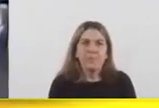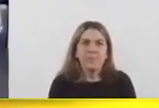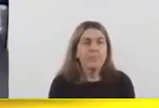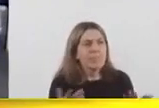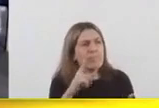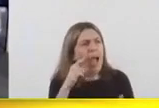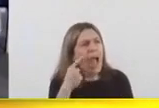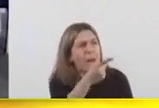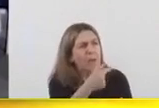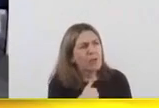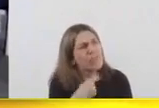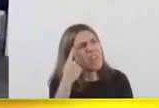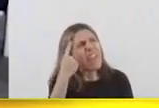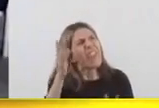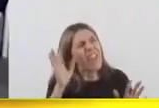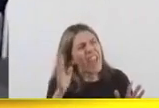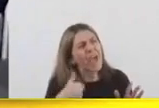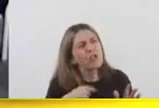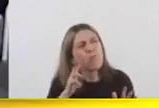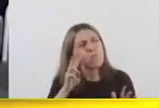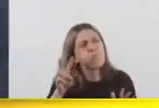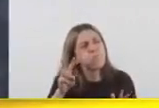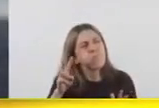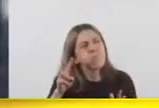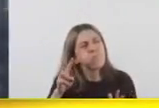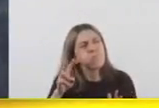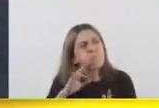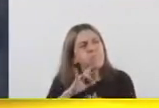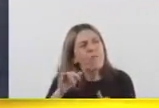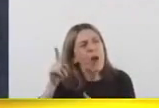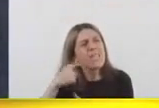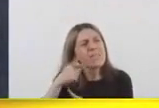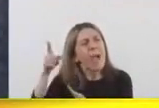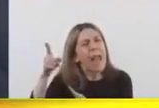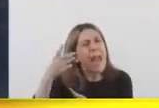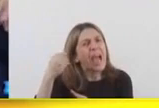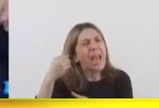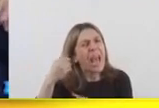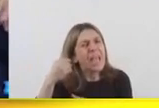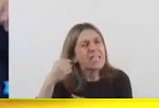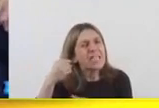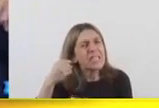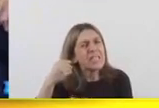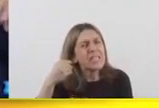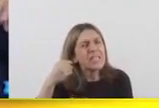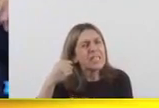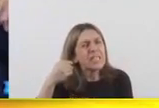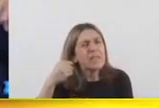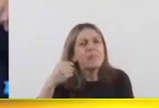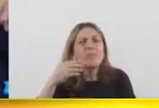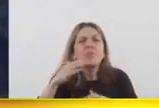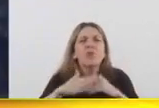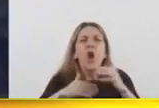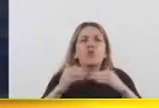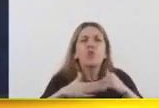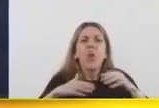Alberto, tengo una idea que he visto en España y que es una buena idea, que es construir lugares